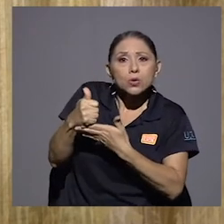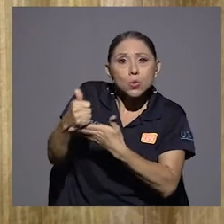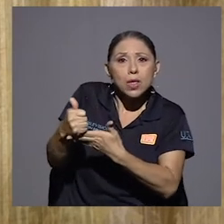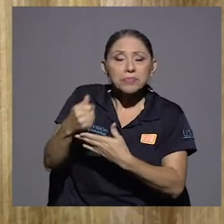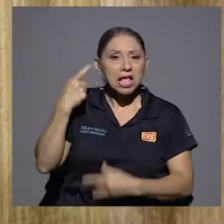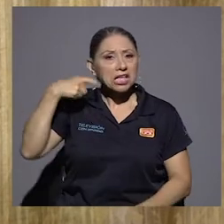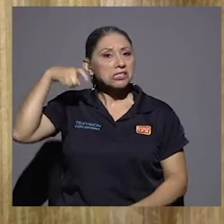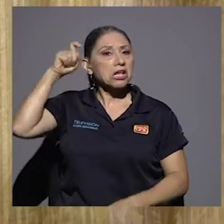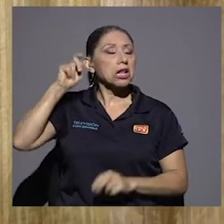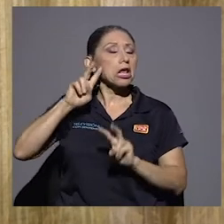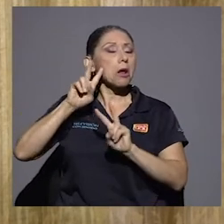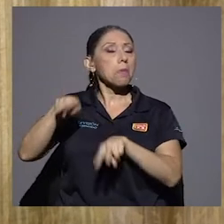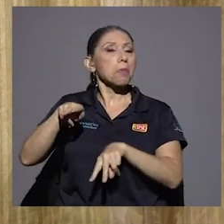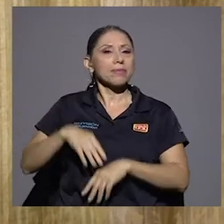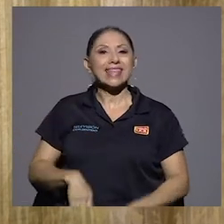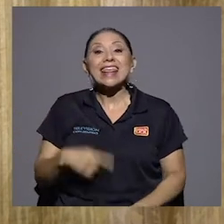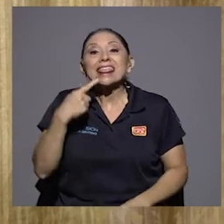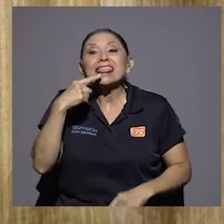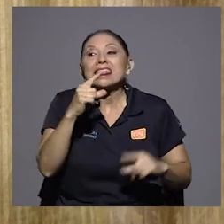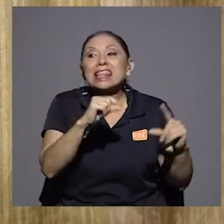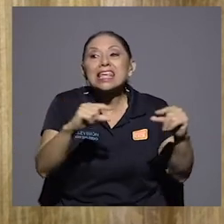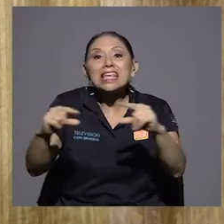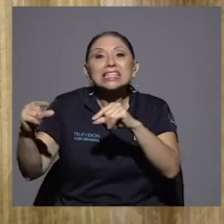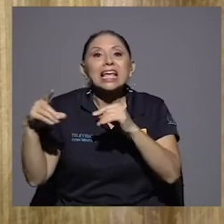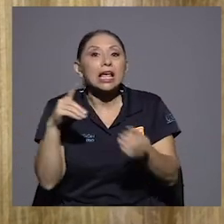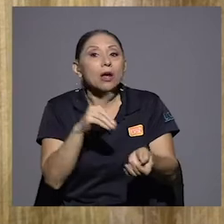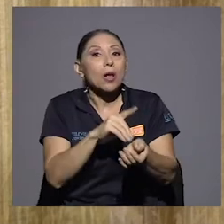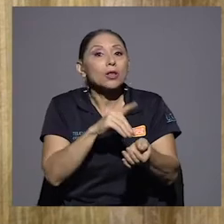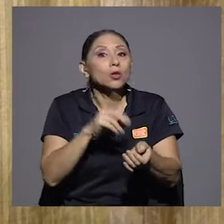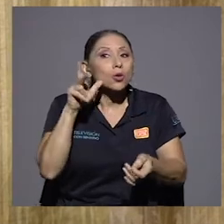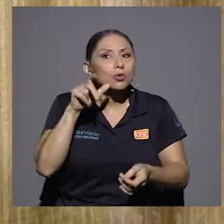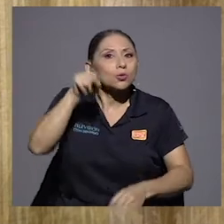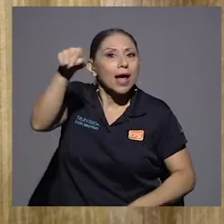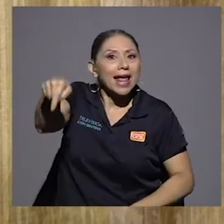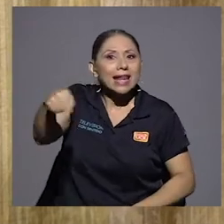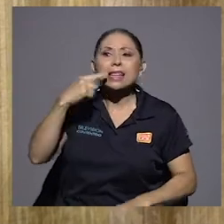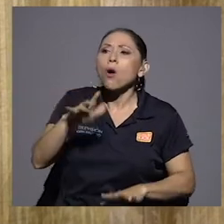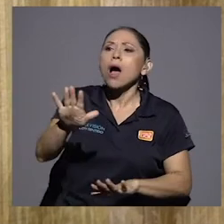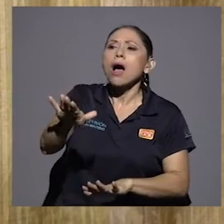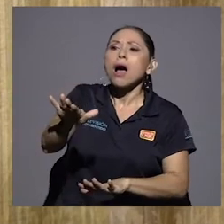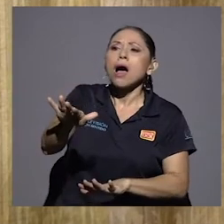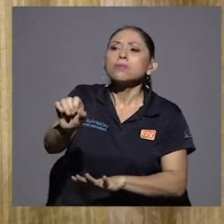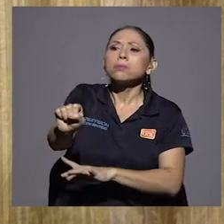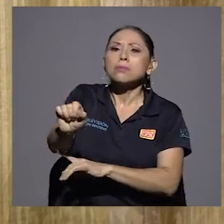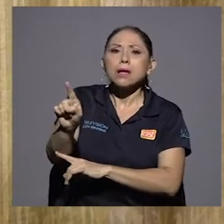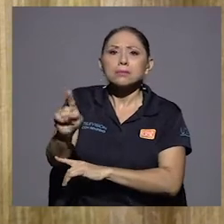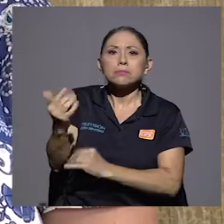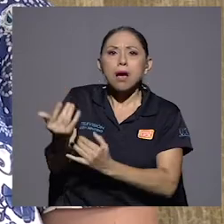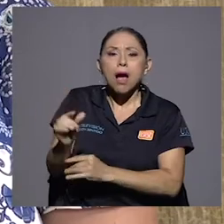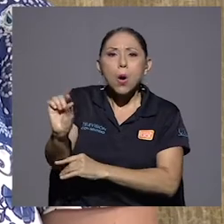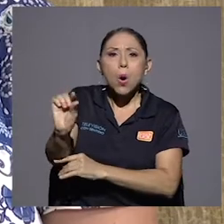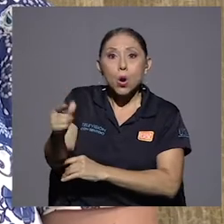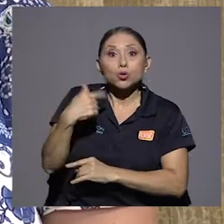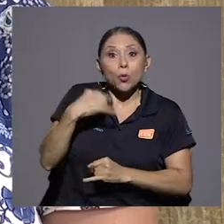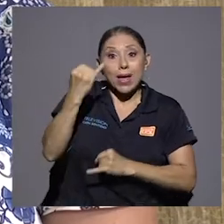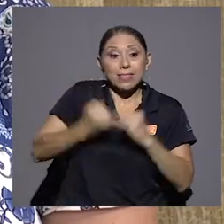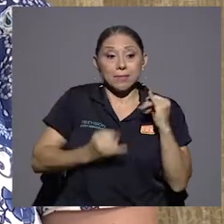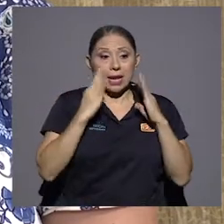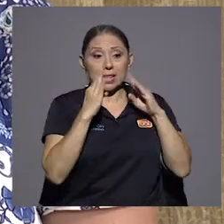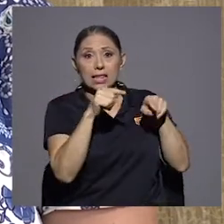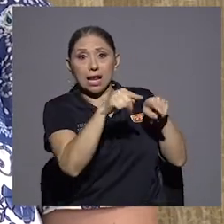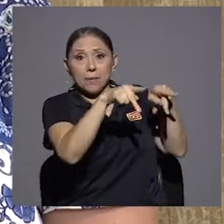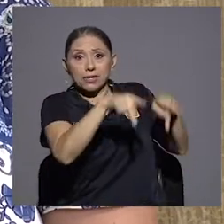mucha bola y dicen que el doctor cuando alcanza a escucharlo le dice, espérese un momentito, voy a terminar de atender y le voy a ayudar.